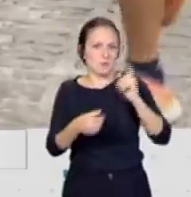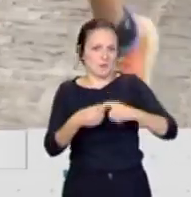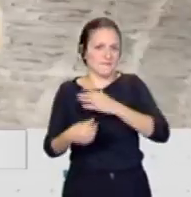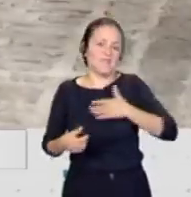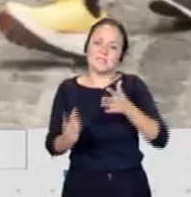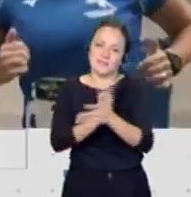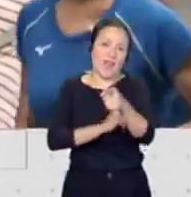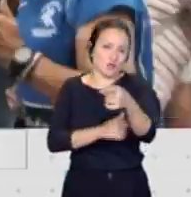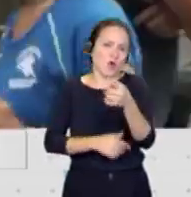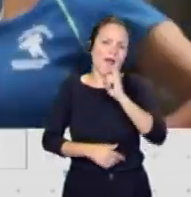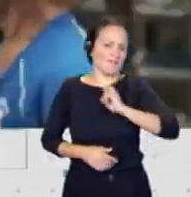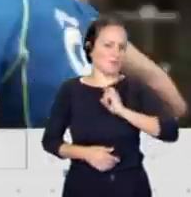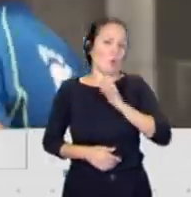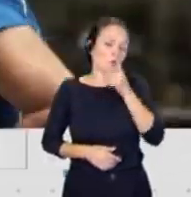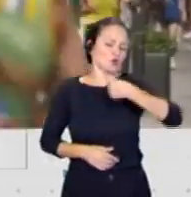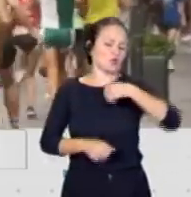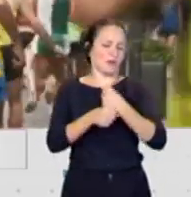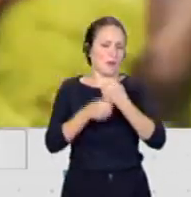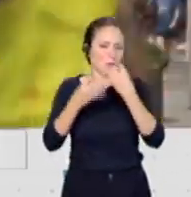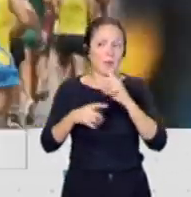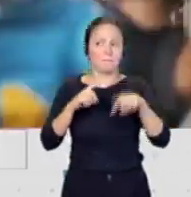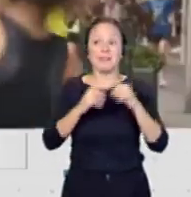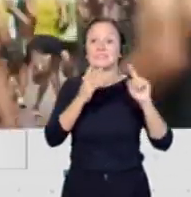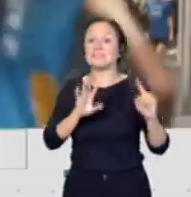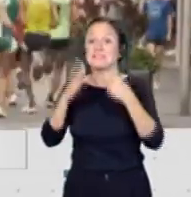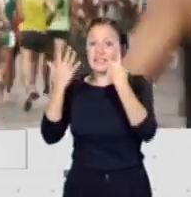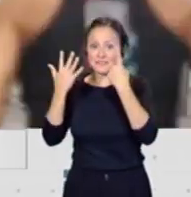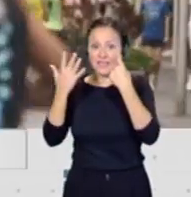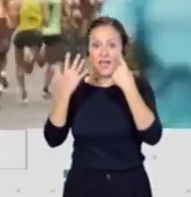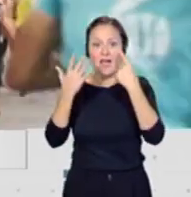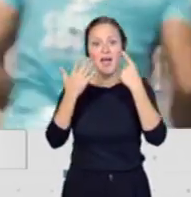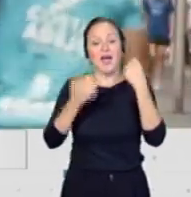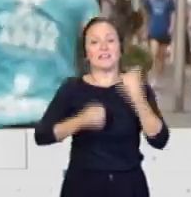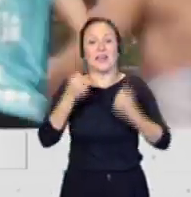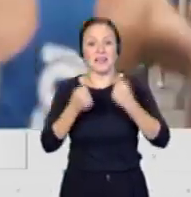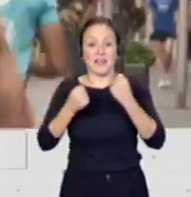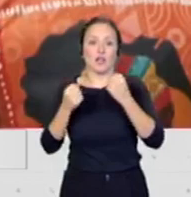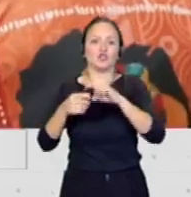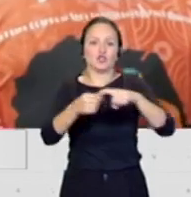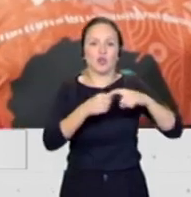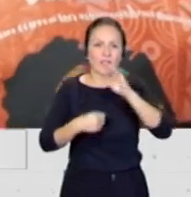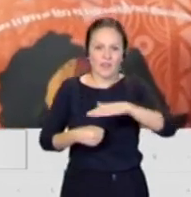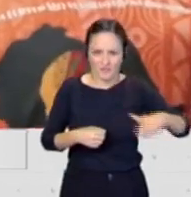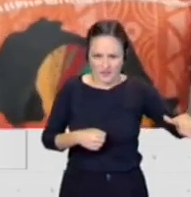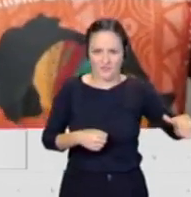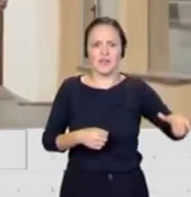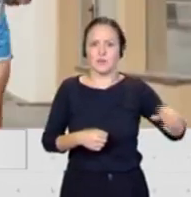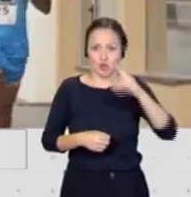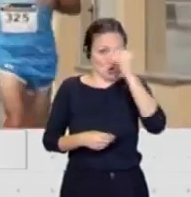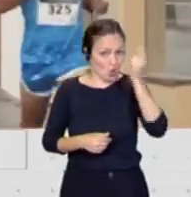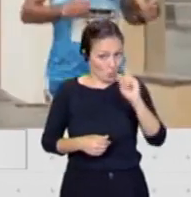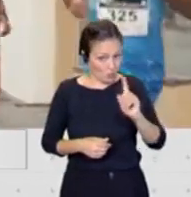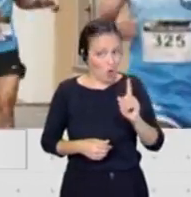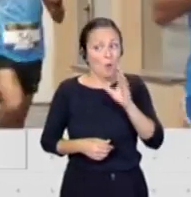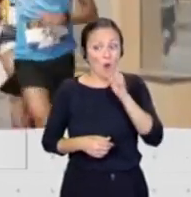perfecto. Y luego no olvidarnos de la sexta carrera solidaria infantil del Valle Mar, que este año donamos todo lo que genere esa